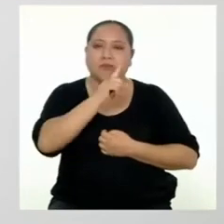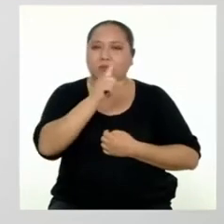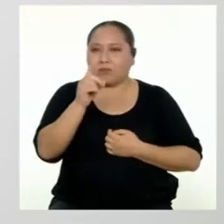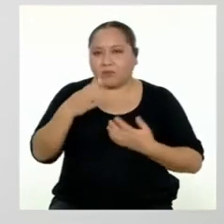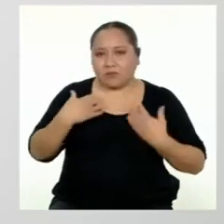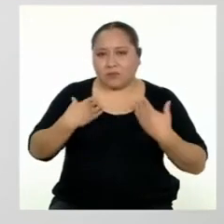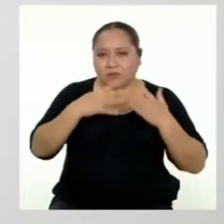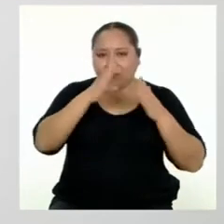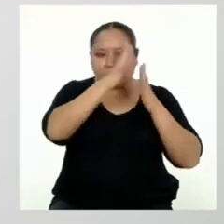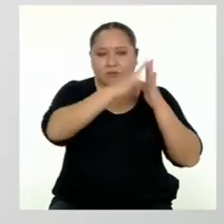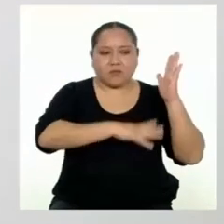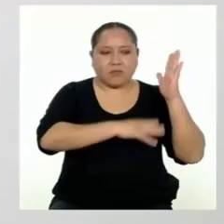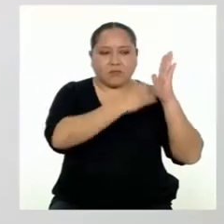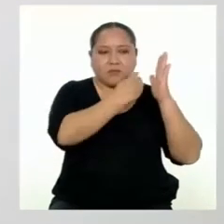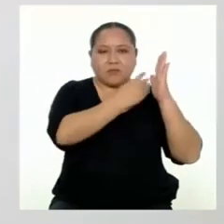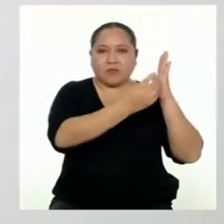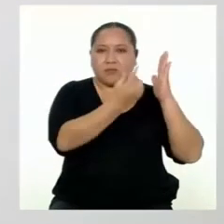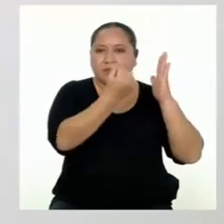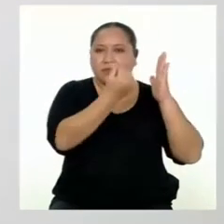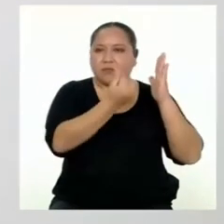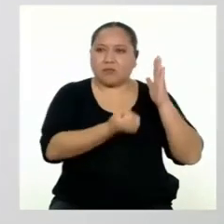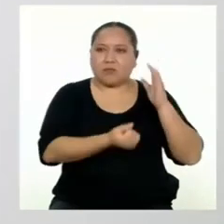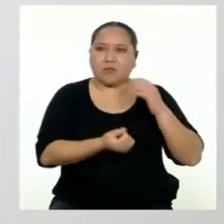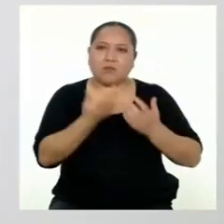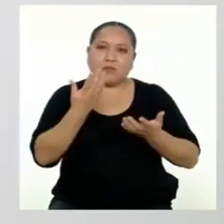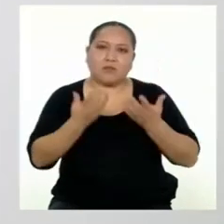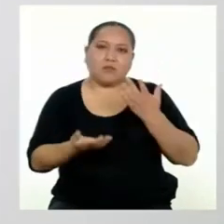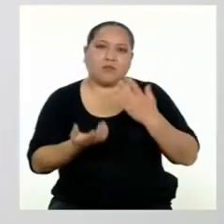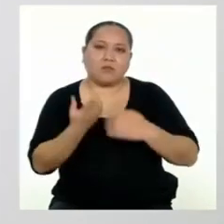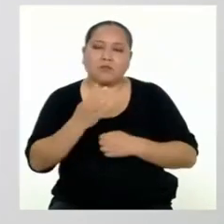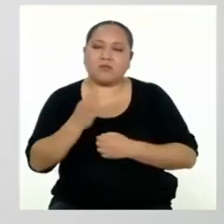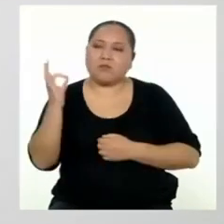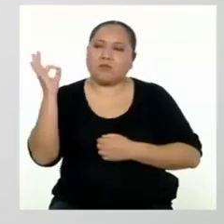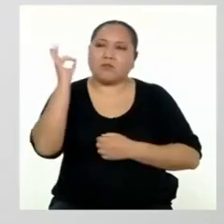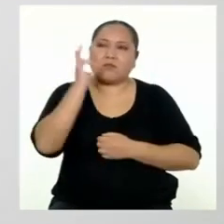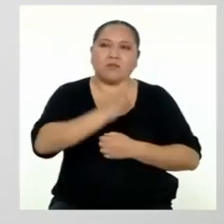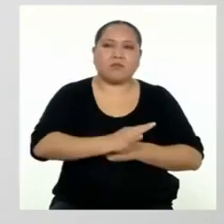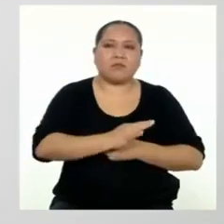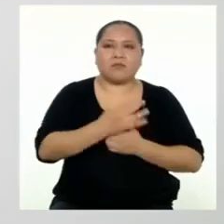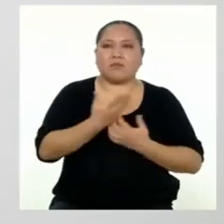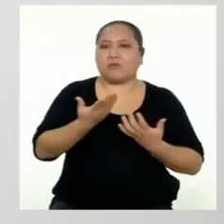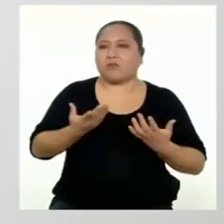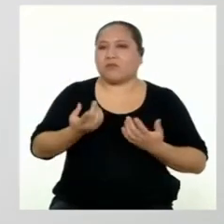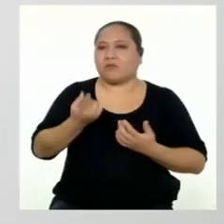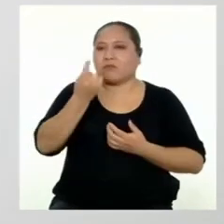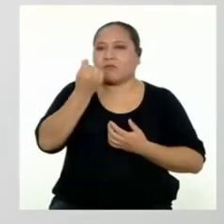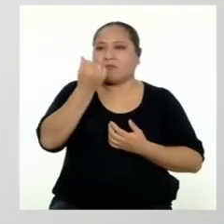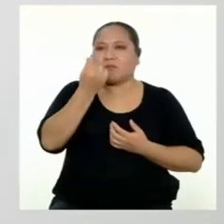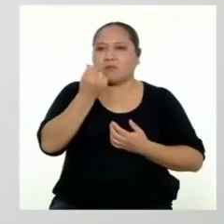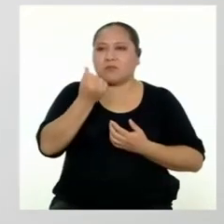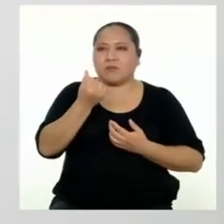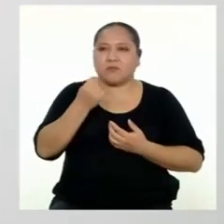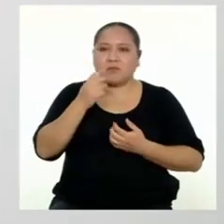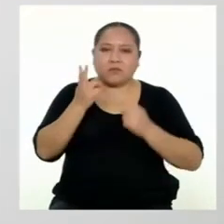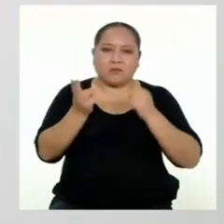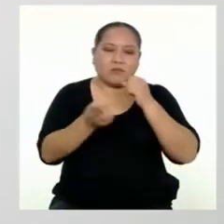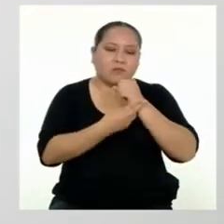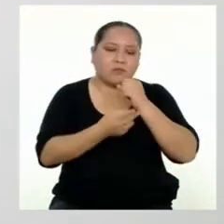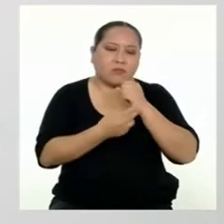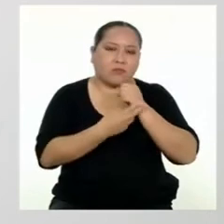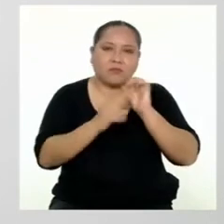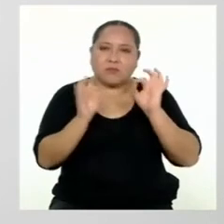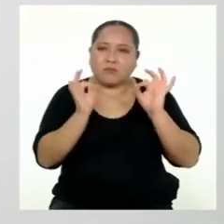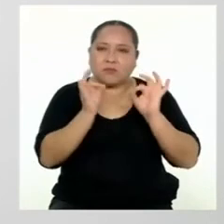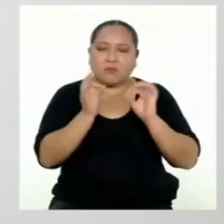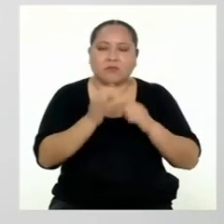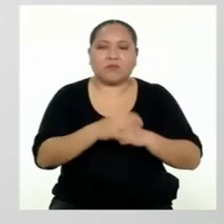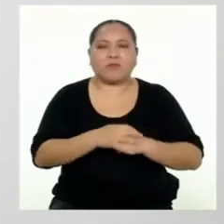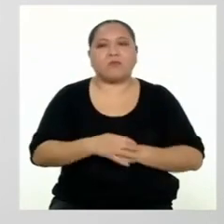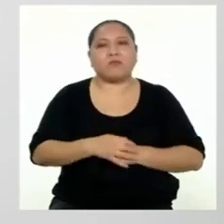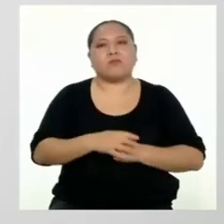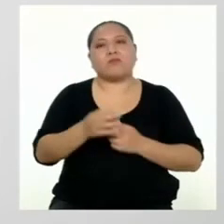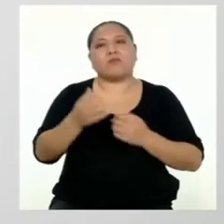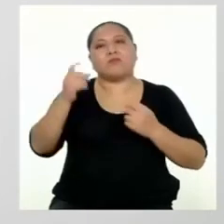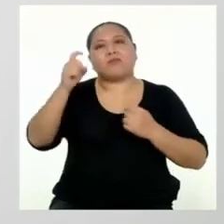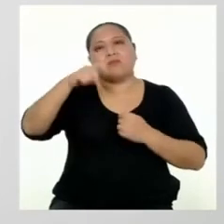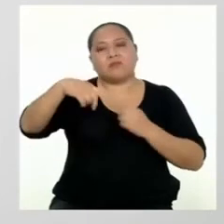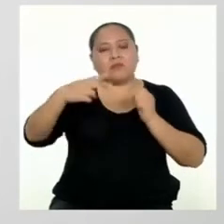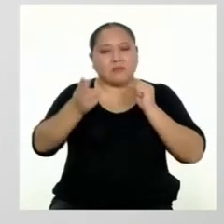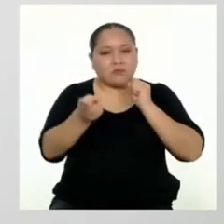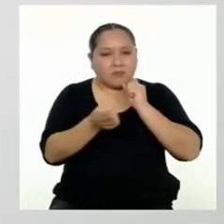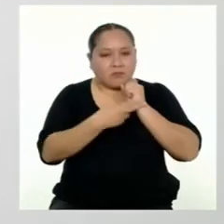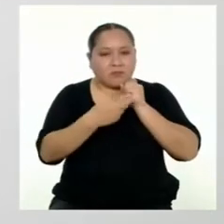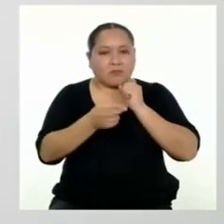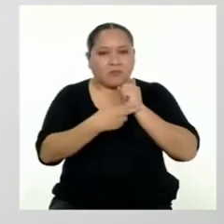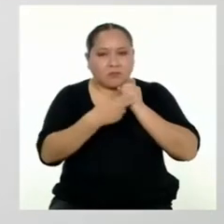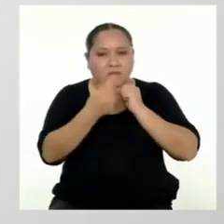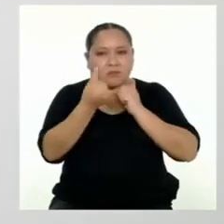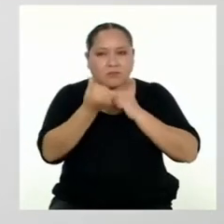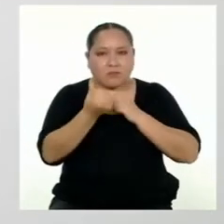si no hay presupuesto, probablemente tampoco haya un monto destinado al ahorro. Tener ahorros